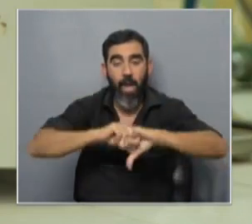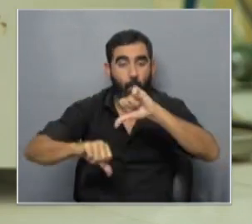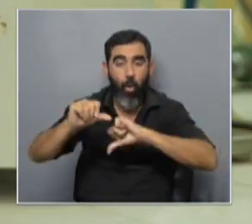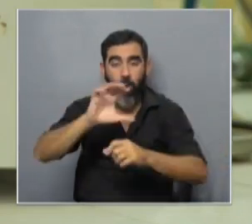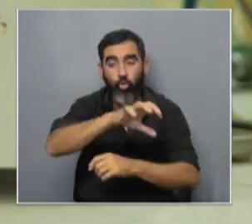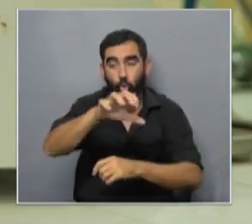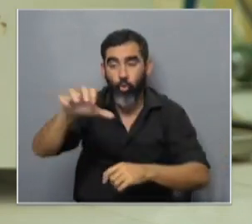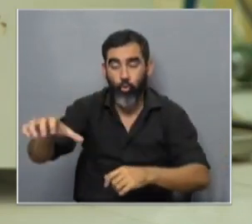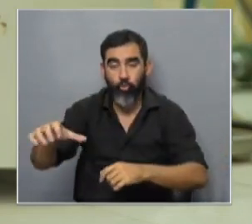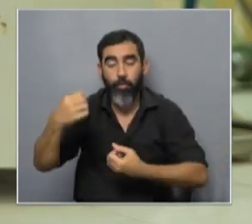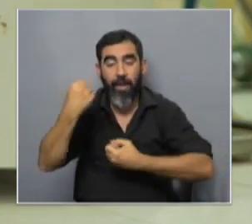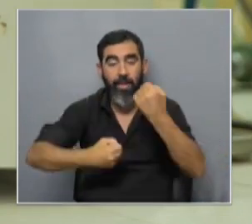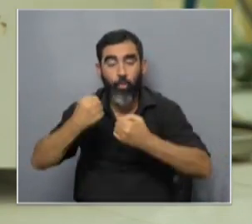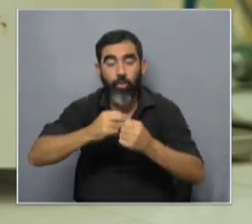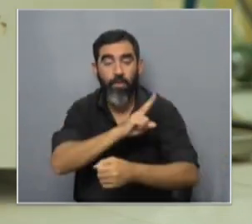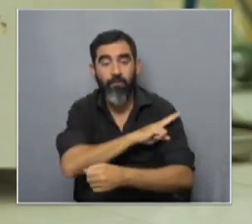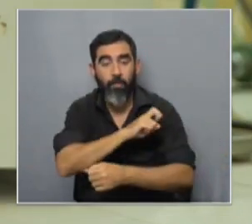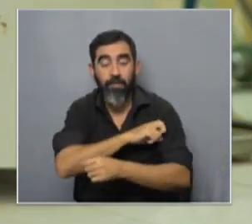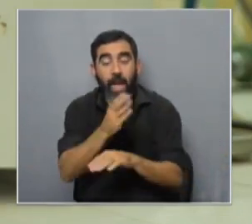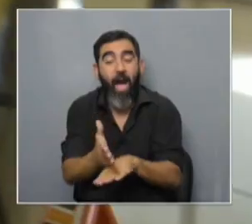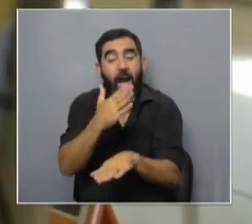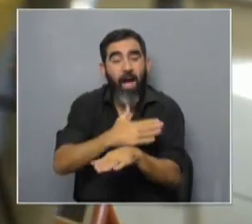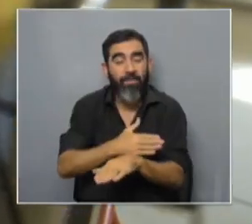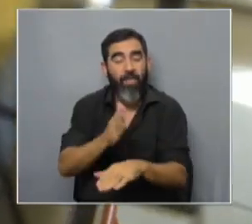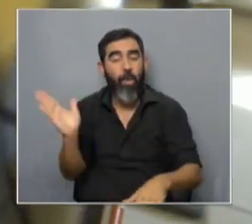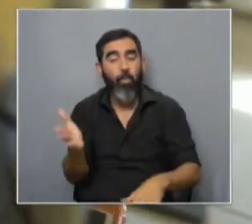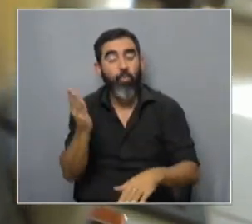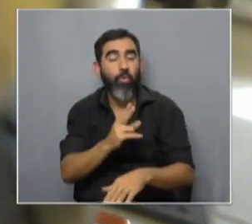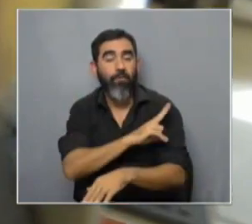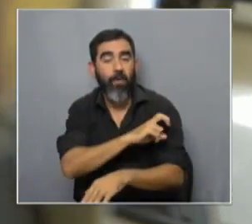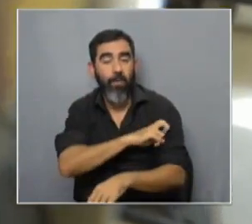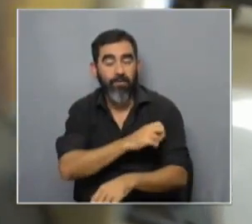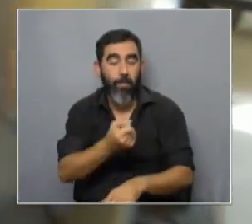farmacéuticos para la industria farmacéutica es un paso antes de la industria farmacéutica